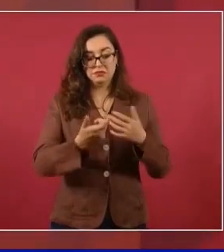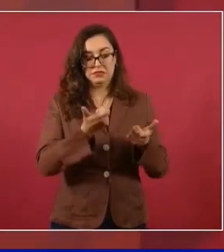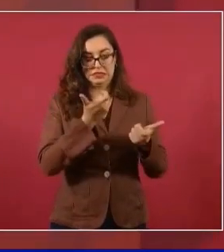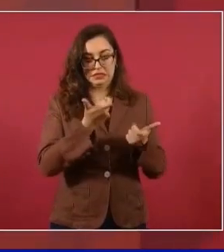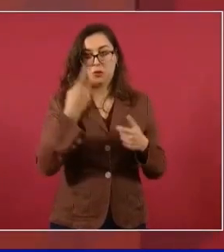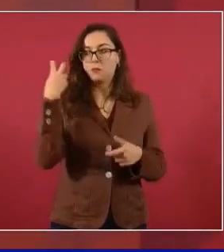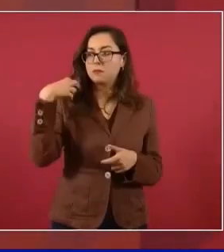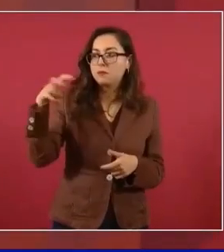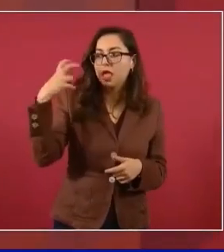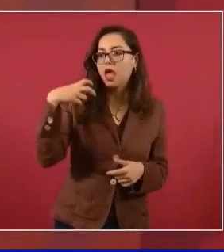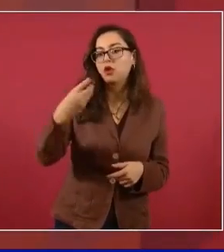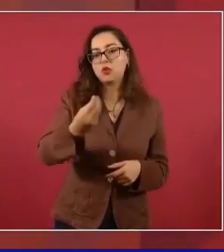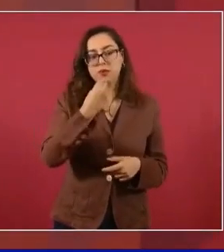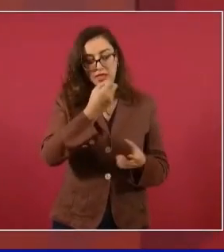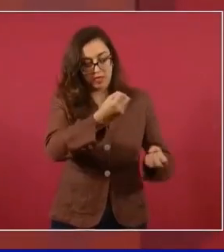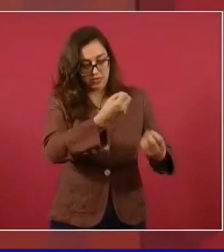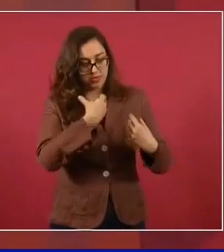jubilación.